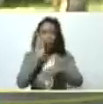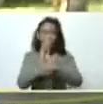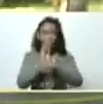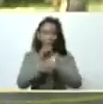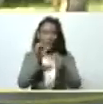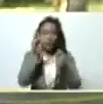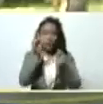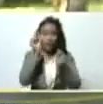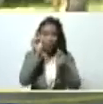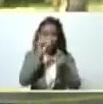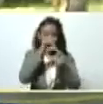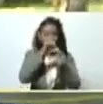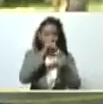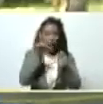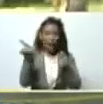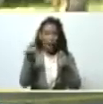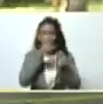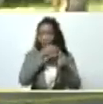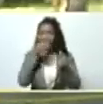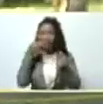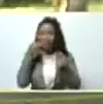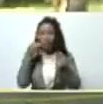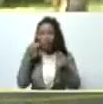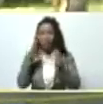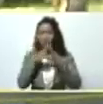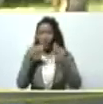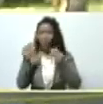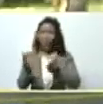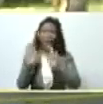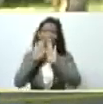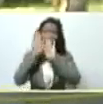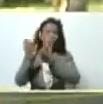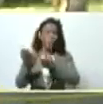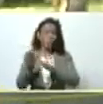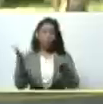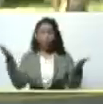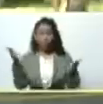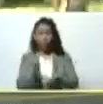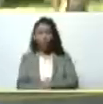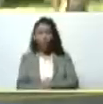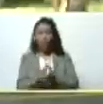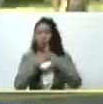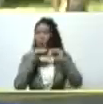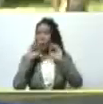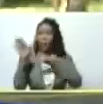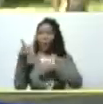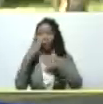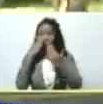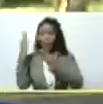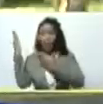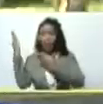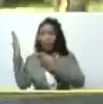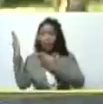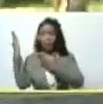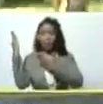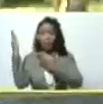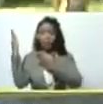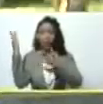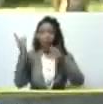esto es algo maravilloso y con todo el apoyo pues con todo el apoyo mira ahí el monitor